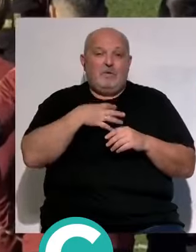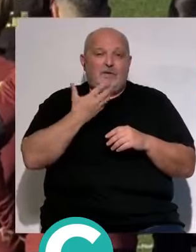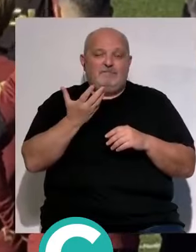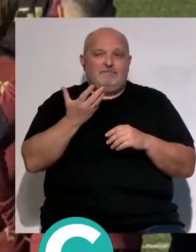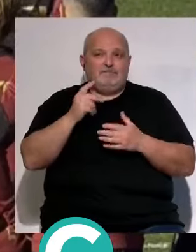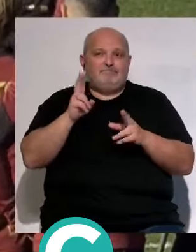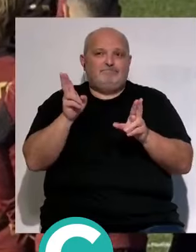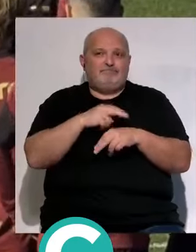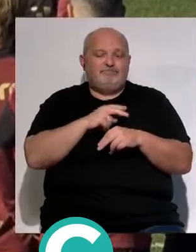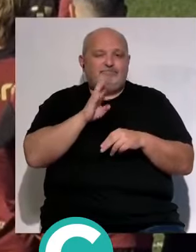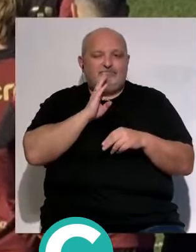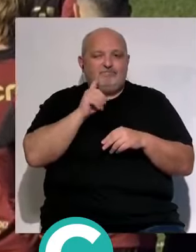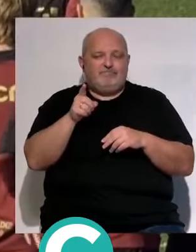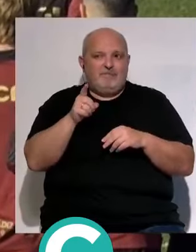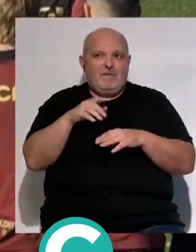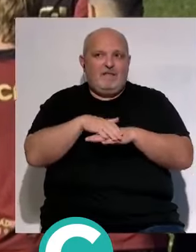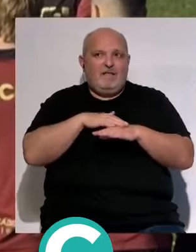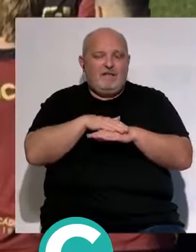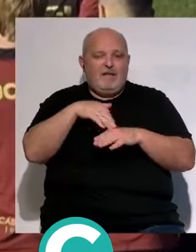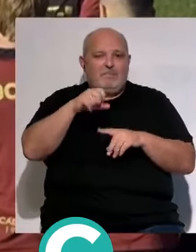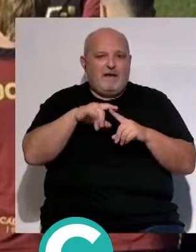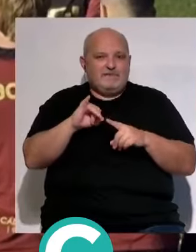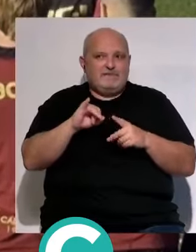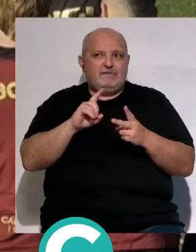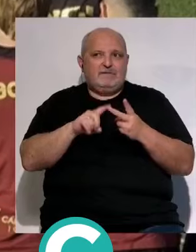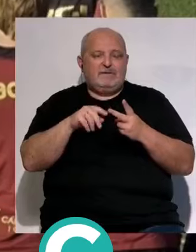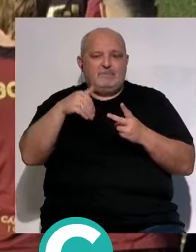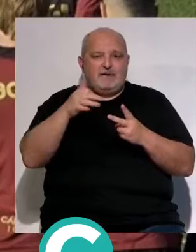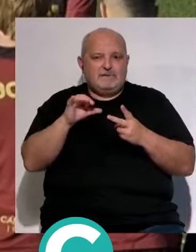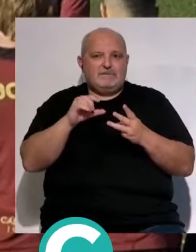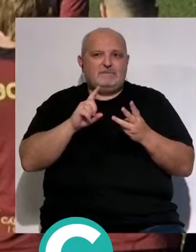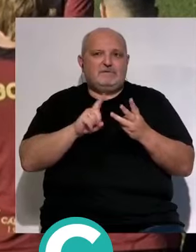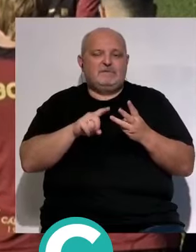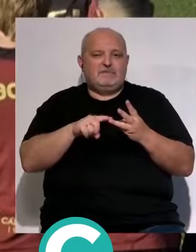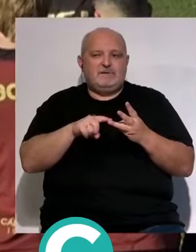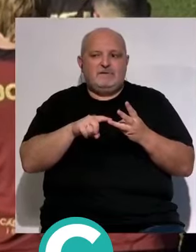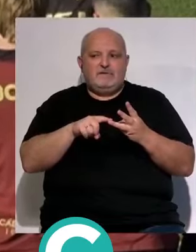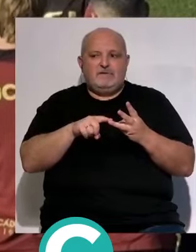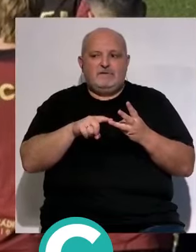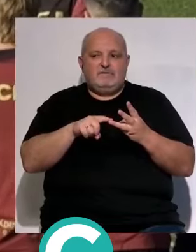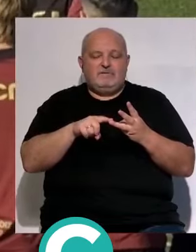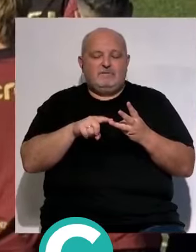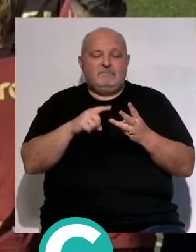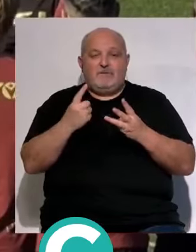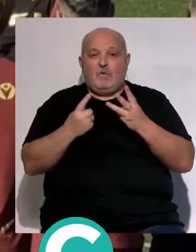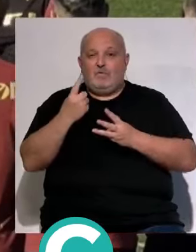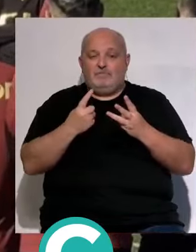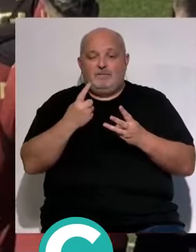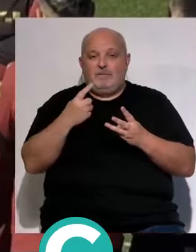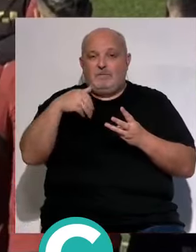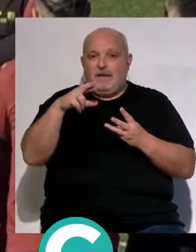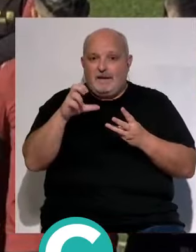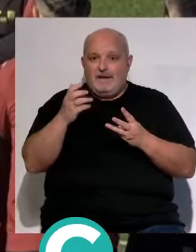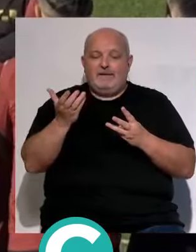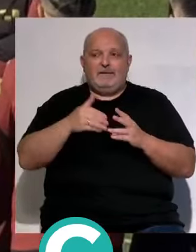rescindir a cedidos como Maxi Gómez Machi y los que tengamos Meret